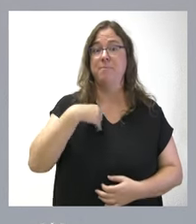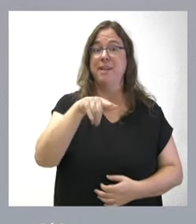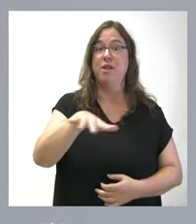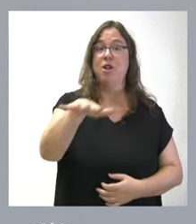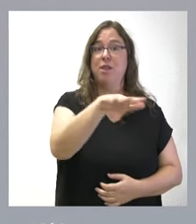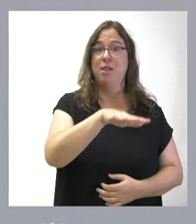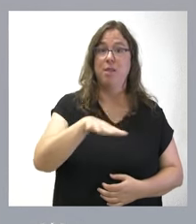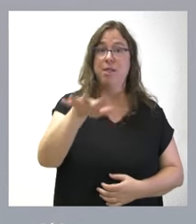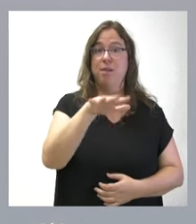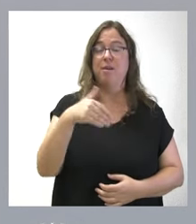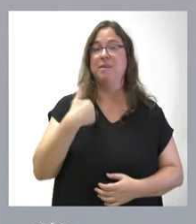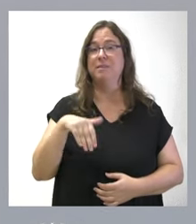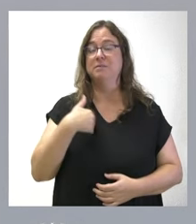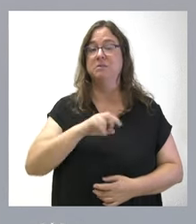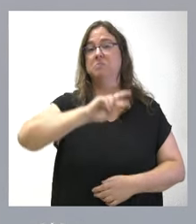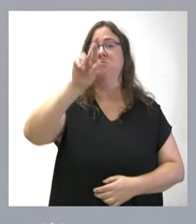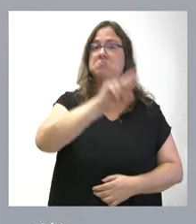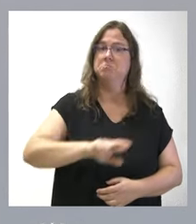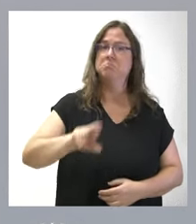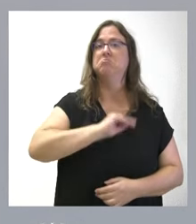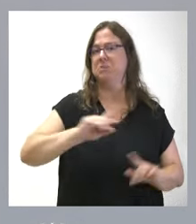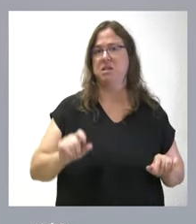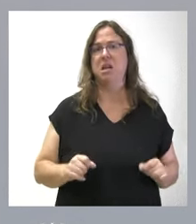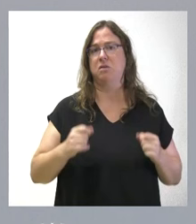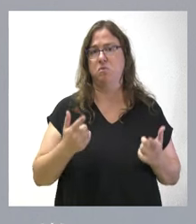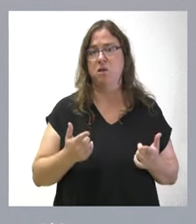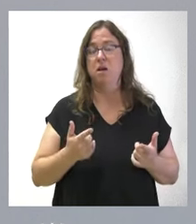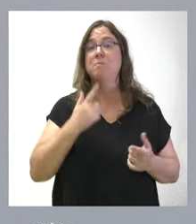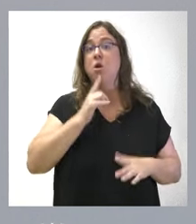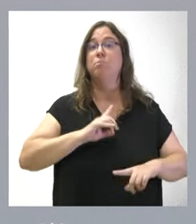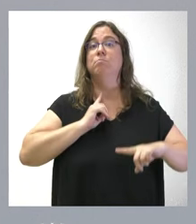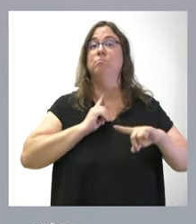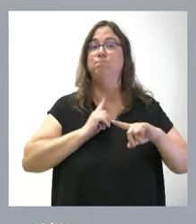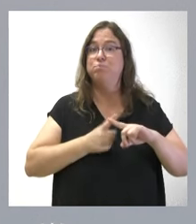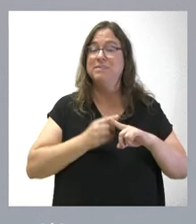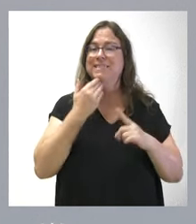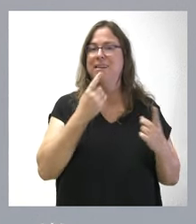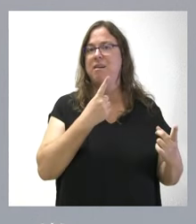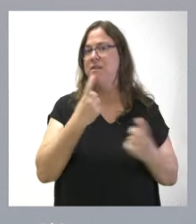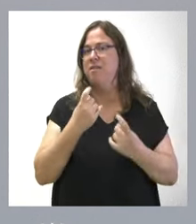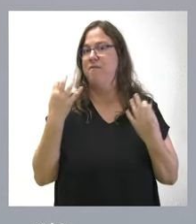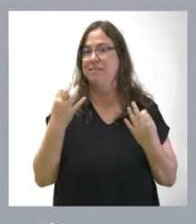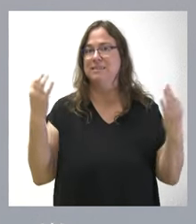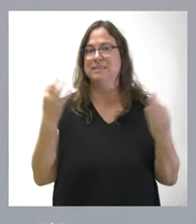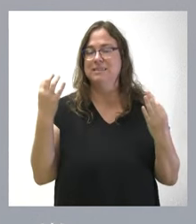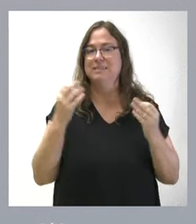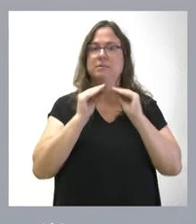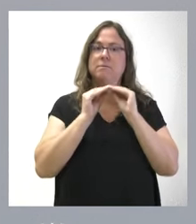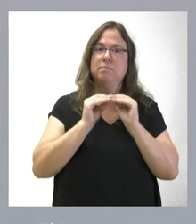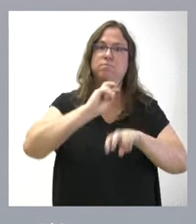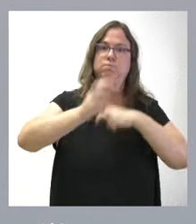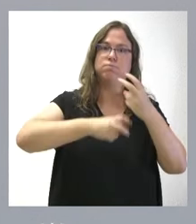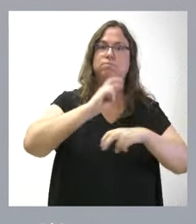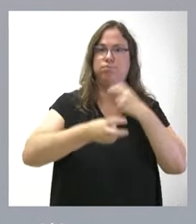ya en parte se ha recuperado de forma natural, pero parcialmente, y si es necesario, por ello una serie de repoblaciones